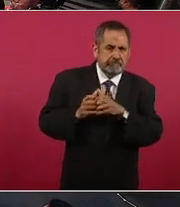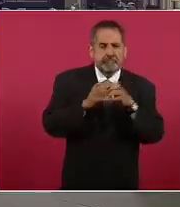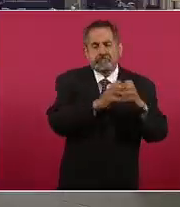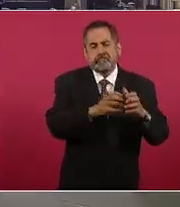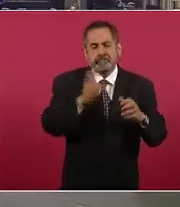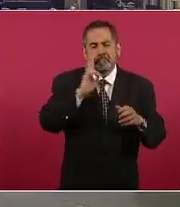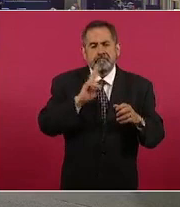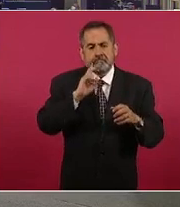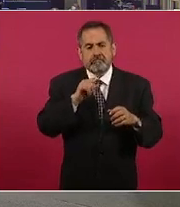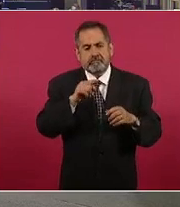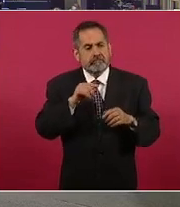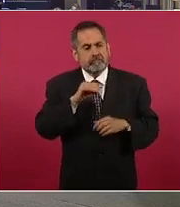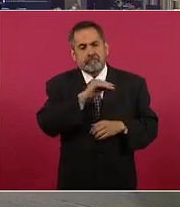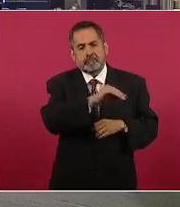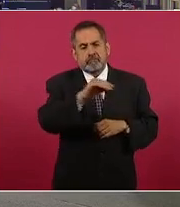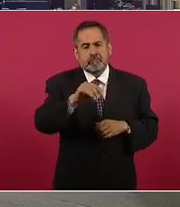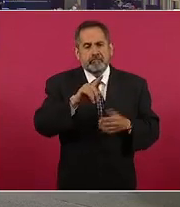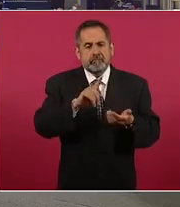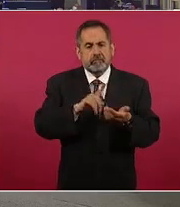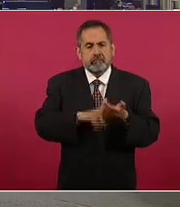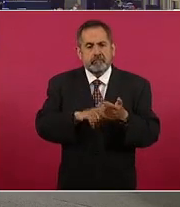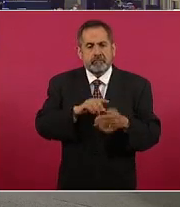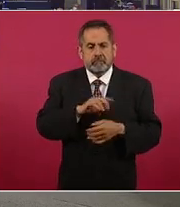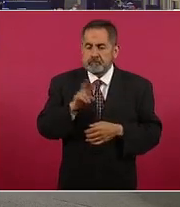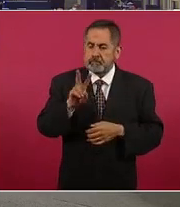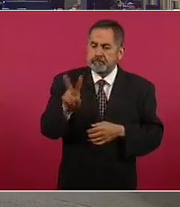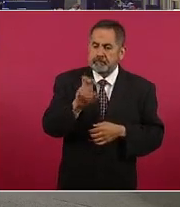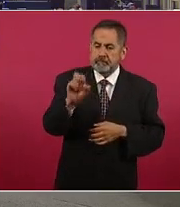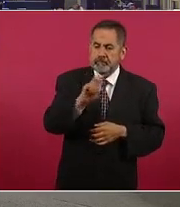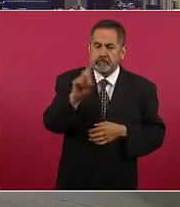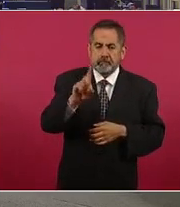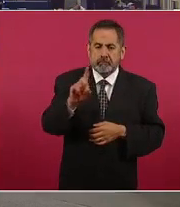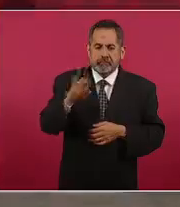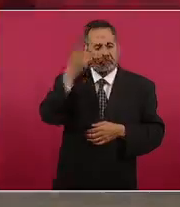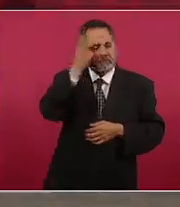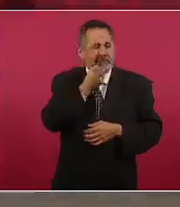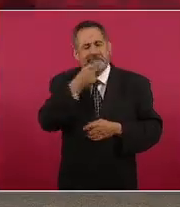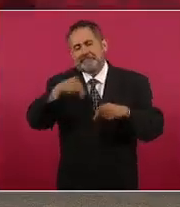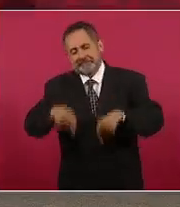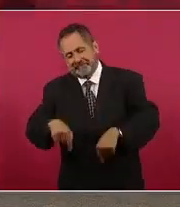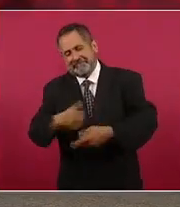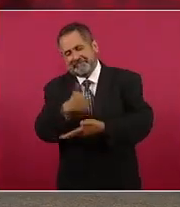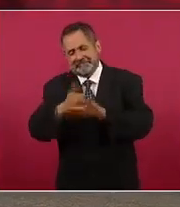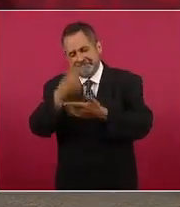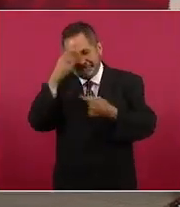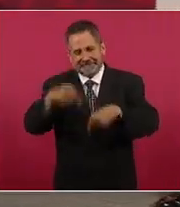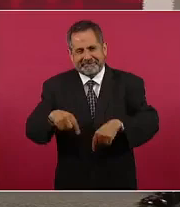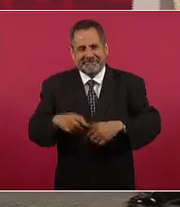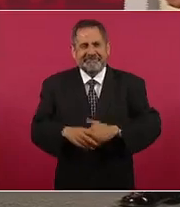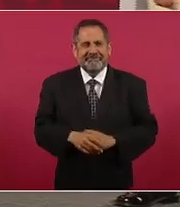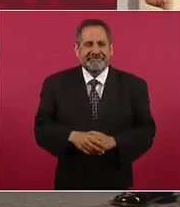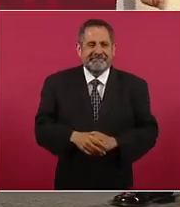vamos a poder dormir el fin de semana aquí en la ciudad va